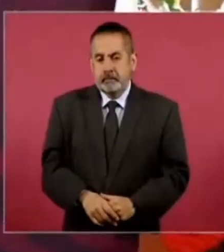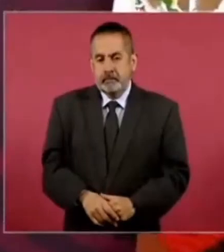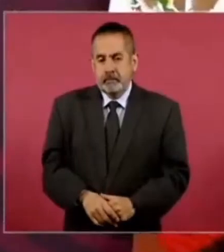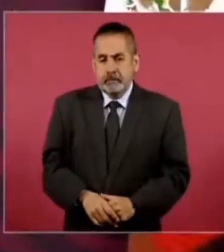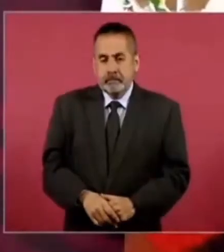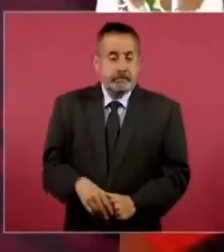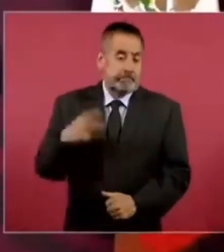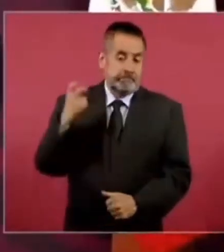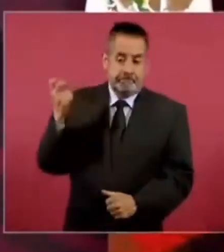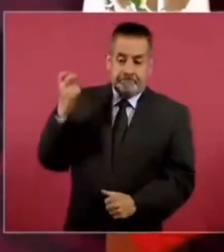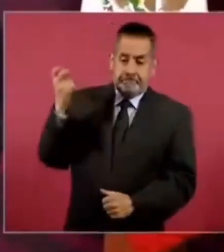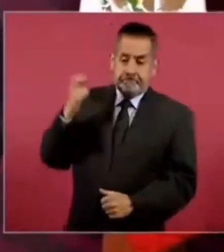¿Y este es el resultado? resultado? ¿Verdad?